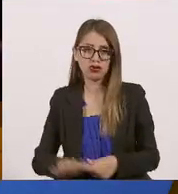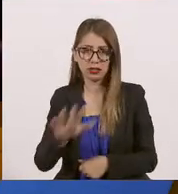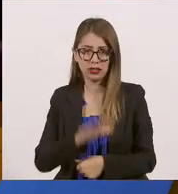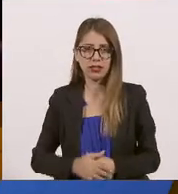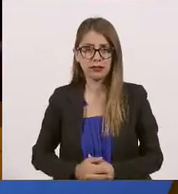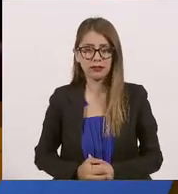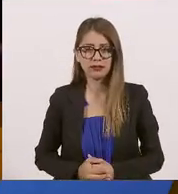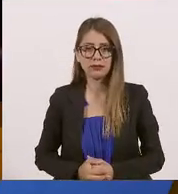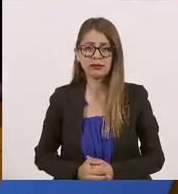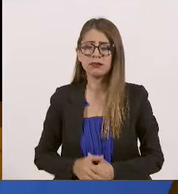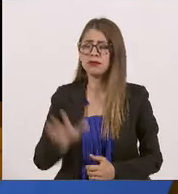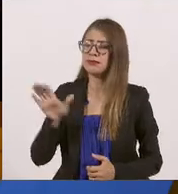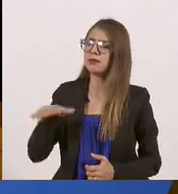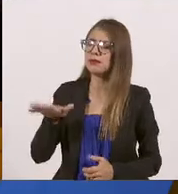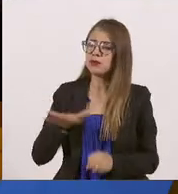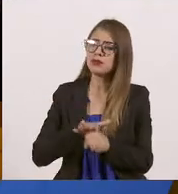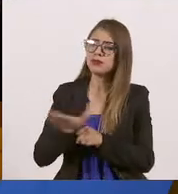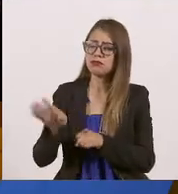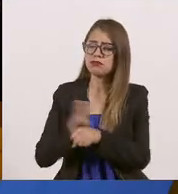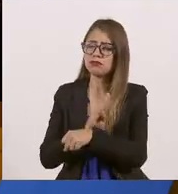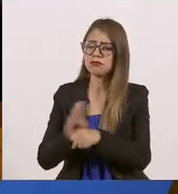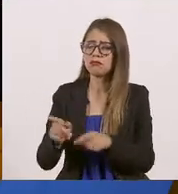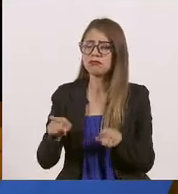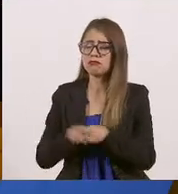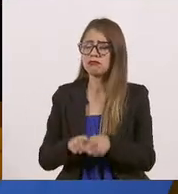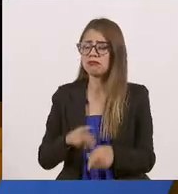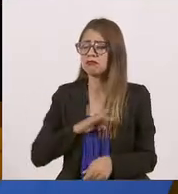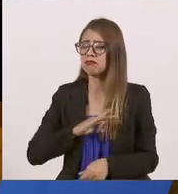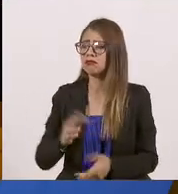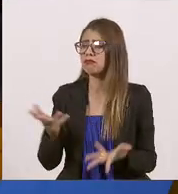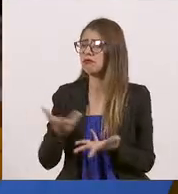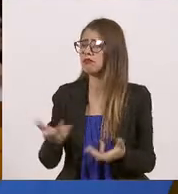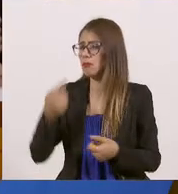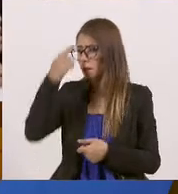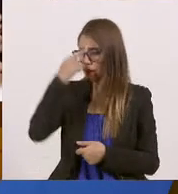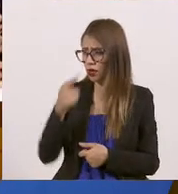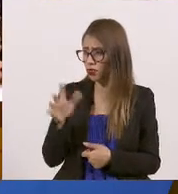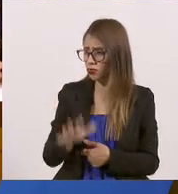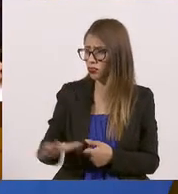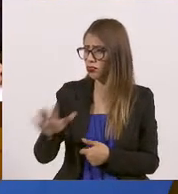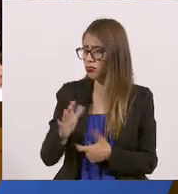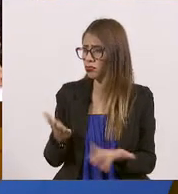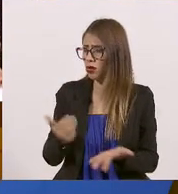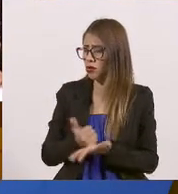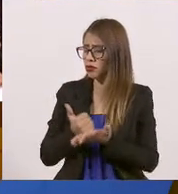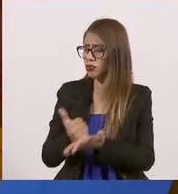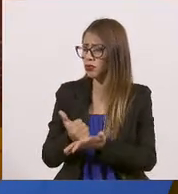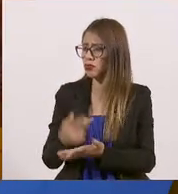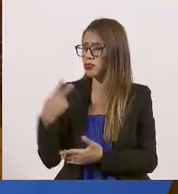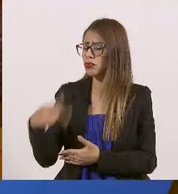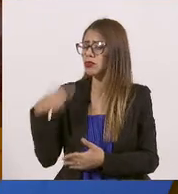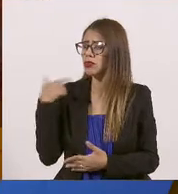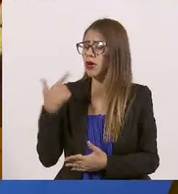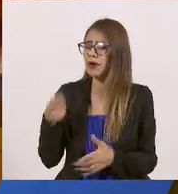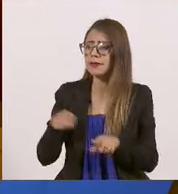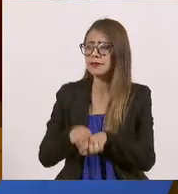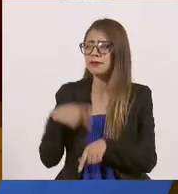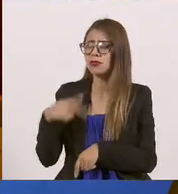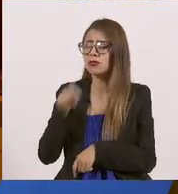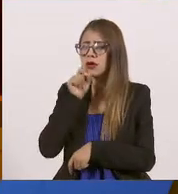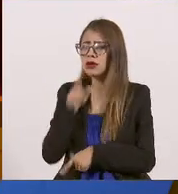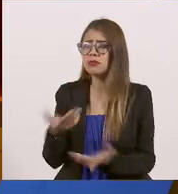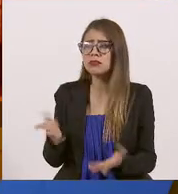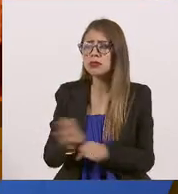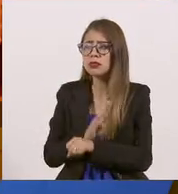Y por ejemplo, ¿qué beneficios, aparte de este impulso al tejido social, le podría traer a Guadalajara y a Jalisco en general?